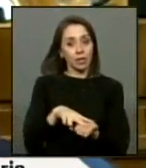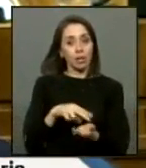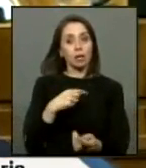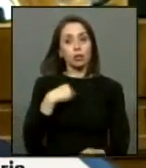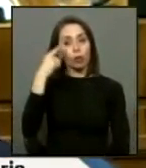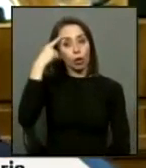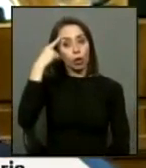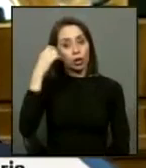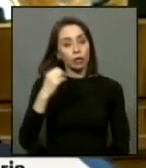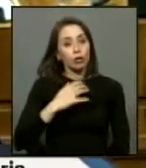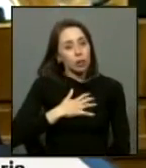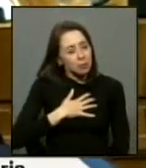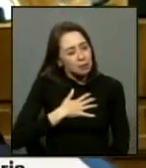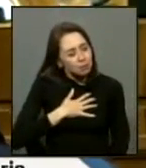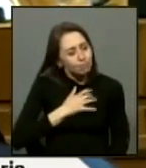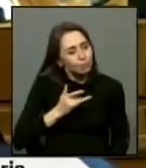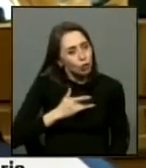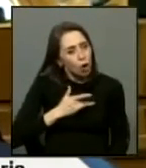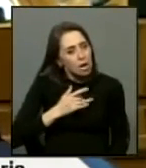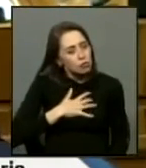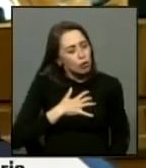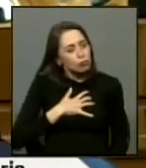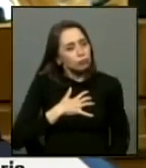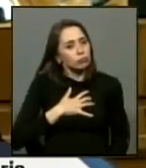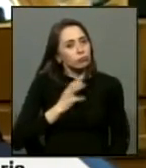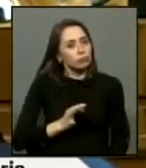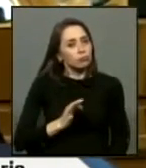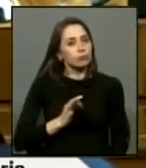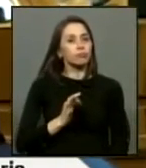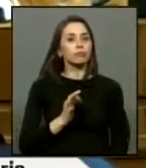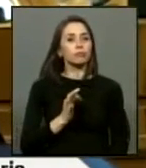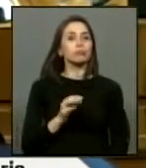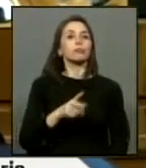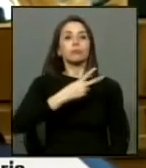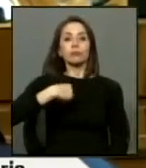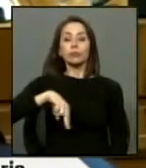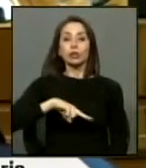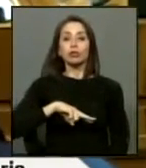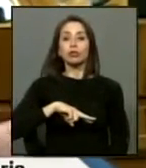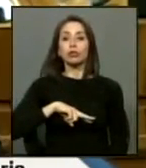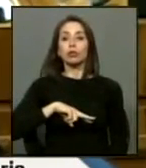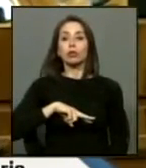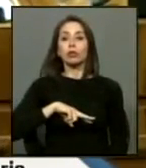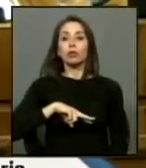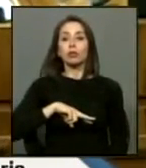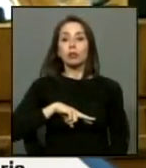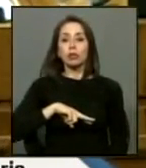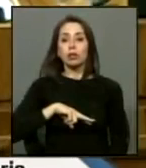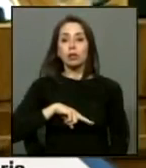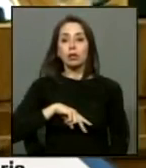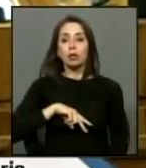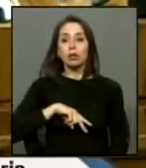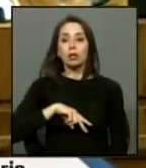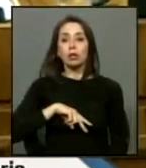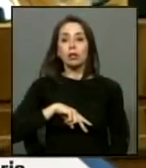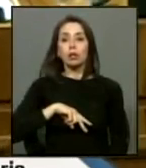creo de todo corazón de todo corazón que tenemos que radicalizar no radicalizar